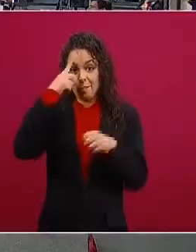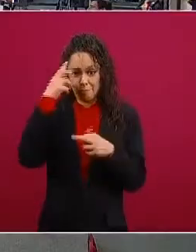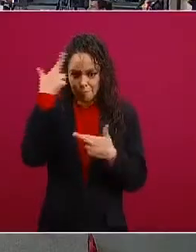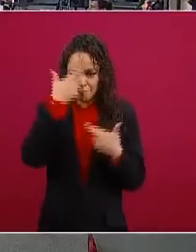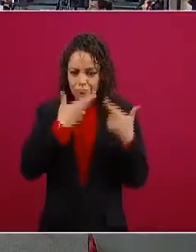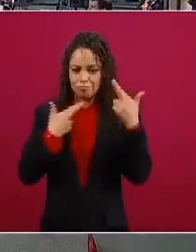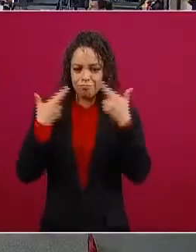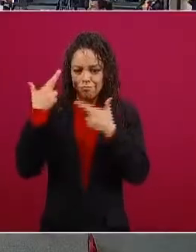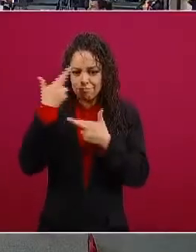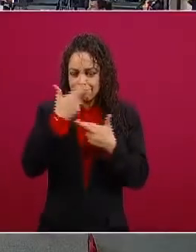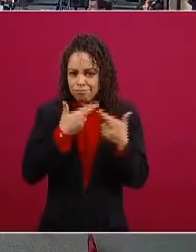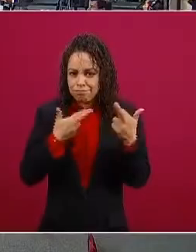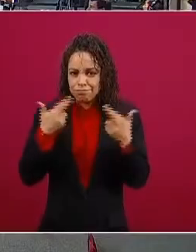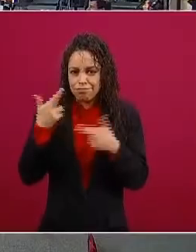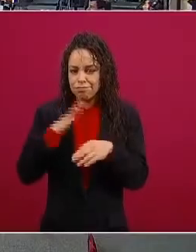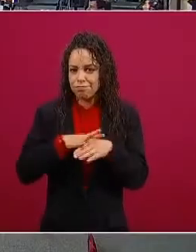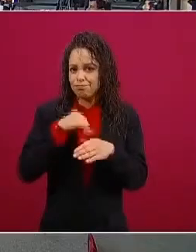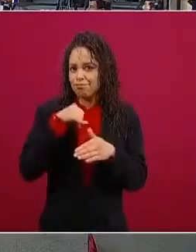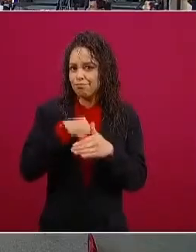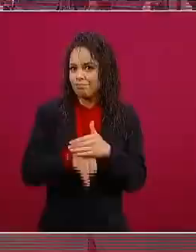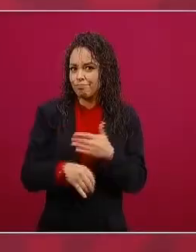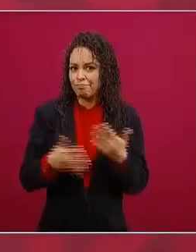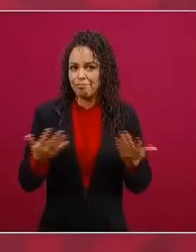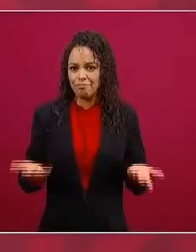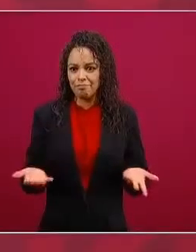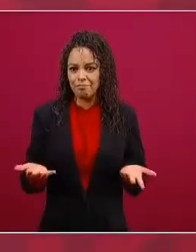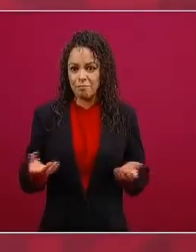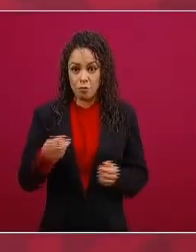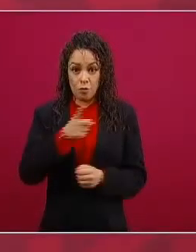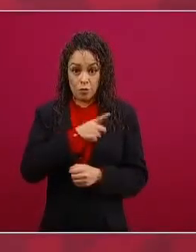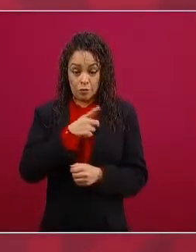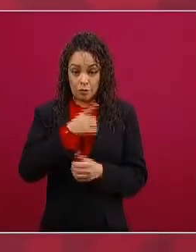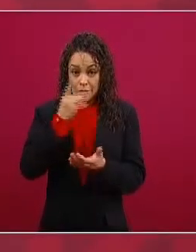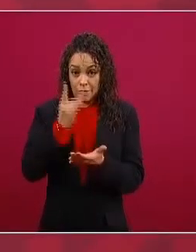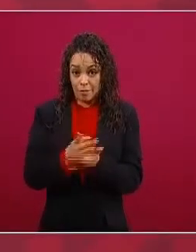para la ciencia social no sólo para el periodismo